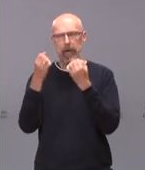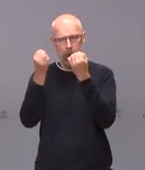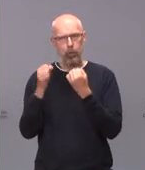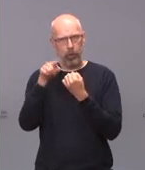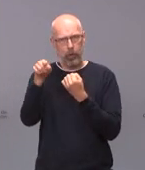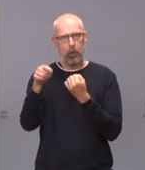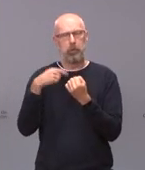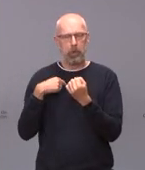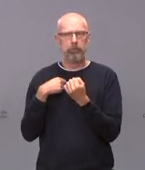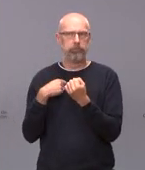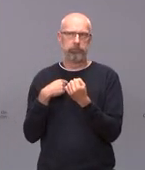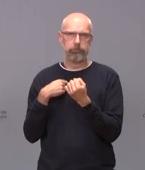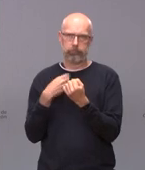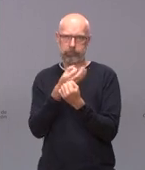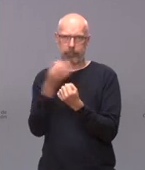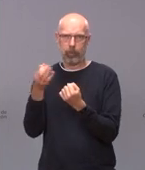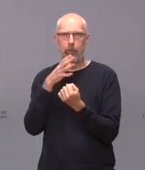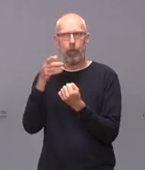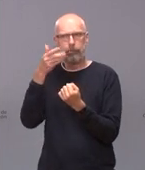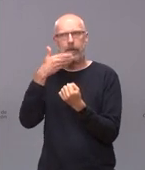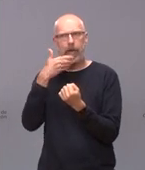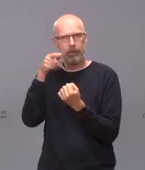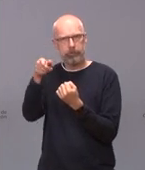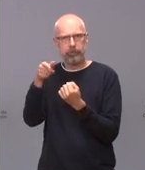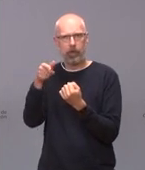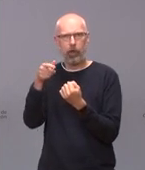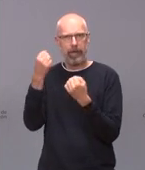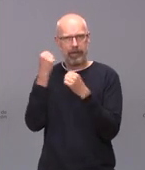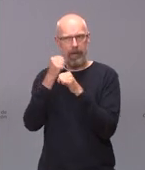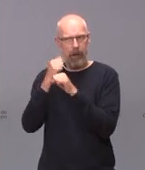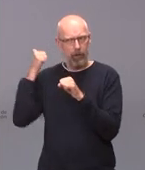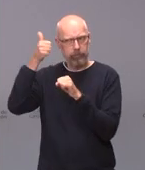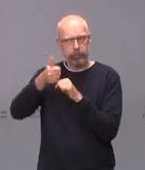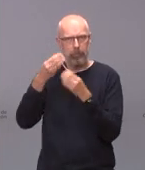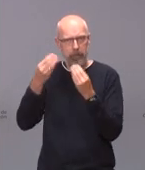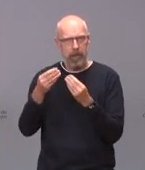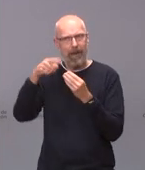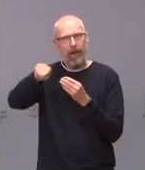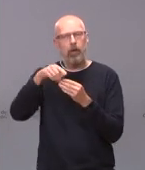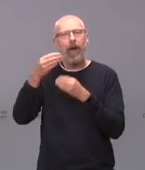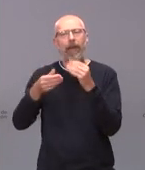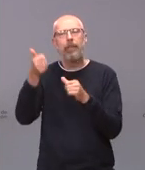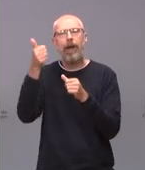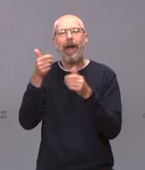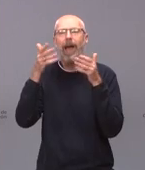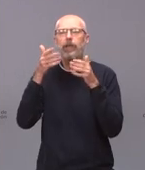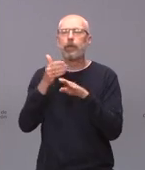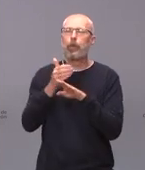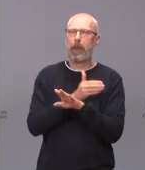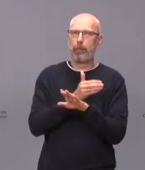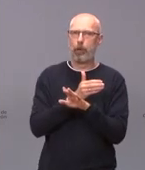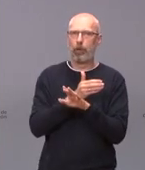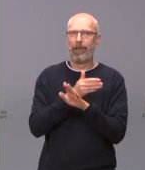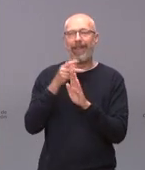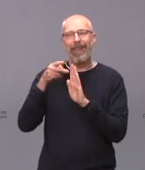cariño por la capacidad que he tenido de conocer su trabajo durante muchos años hacen un asesoramiento previo a lo que es el desarrollo de la